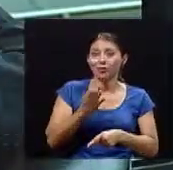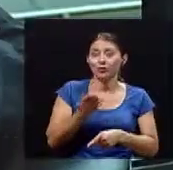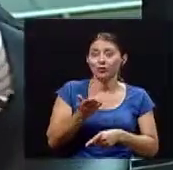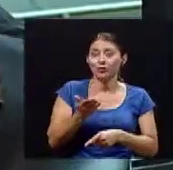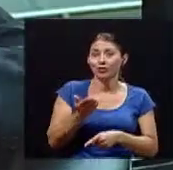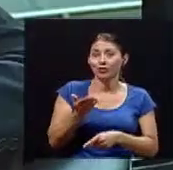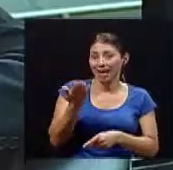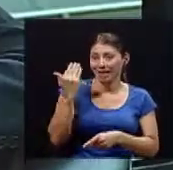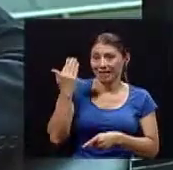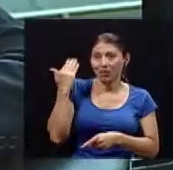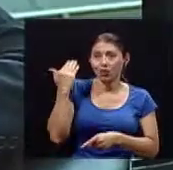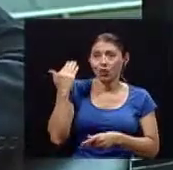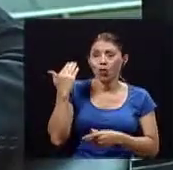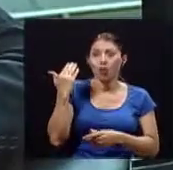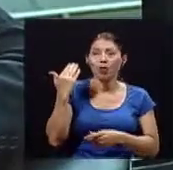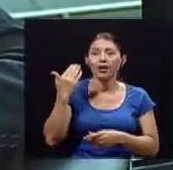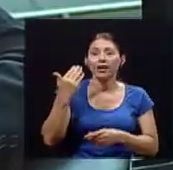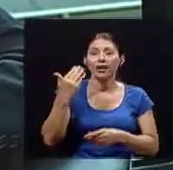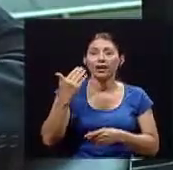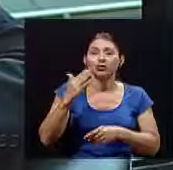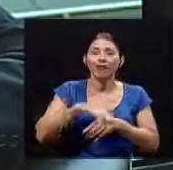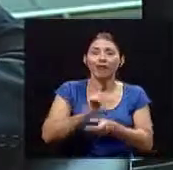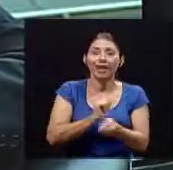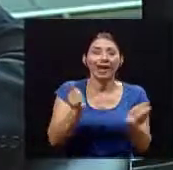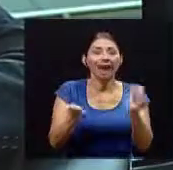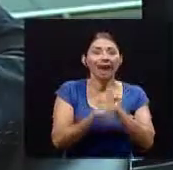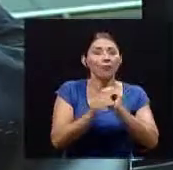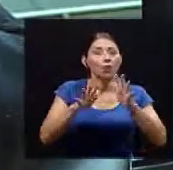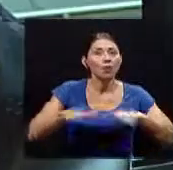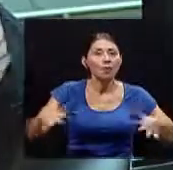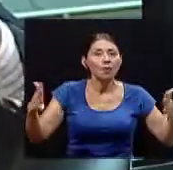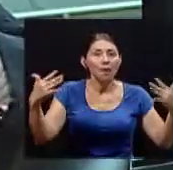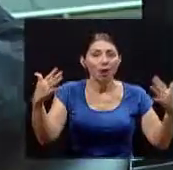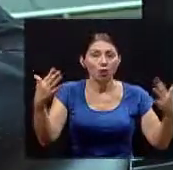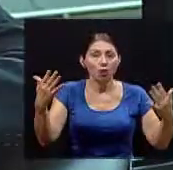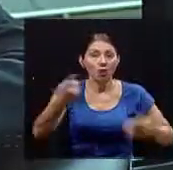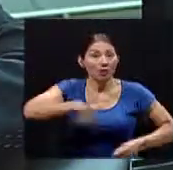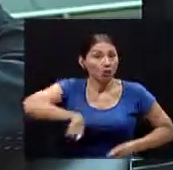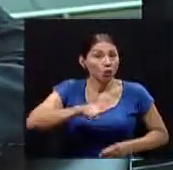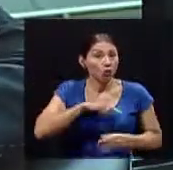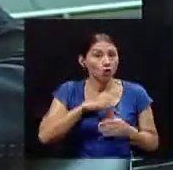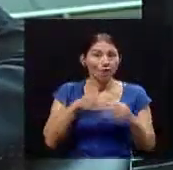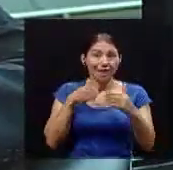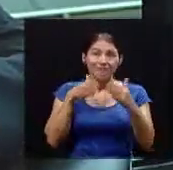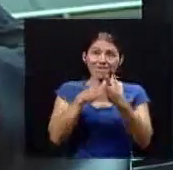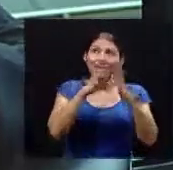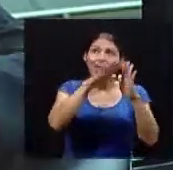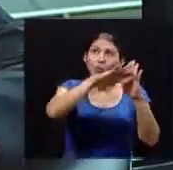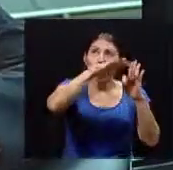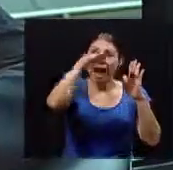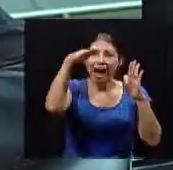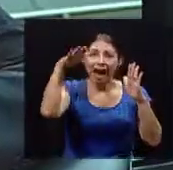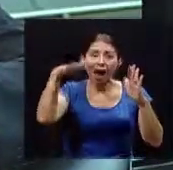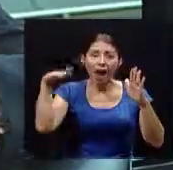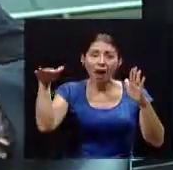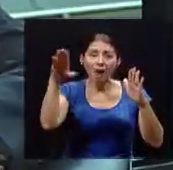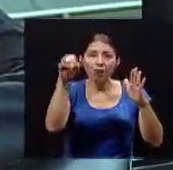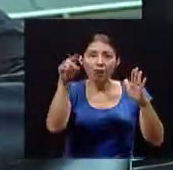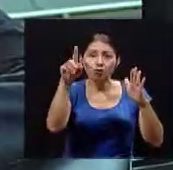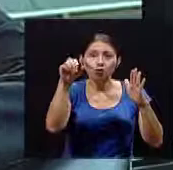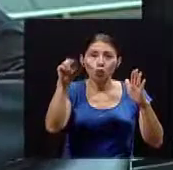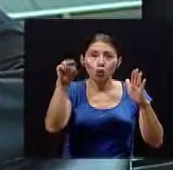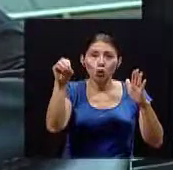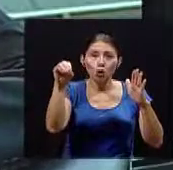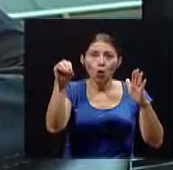la sección anterior de cambio climático si estamos afectando la capa de ozono nos va a afectar la